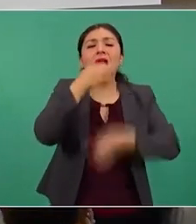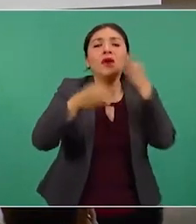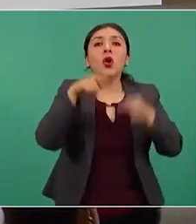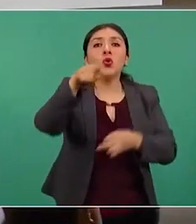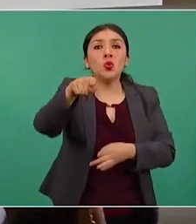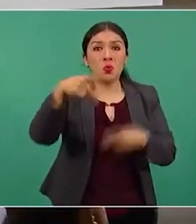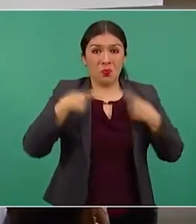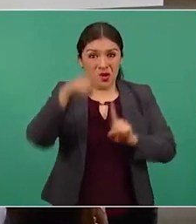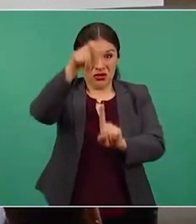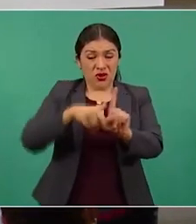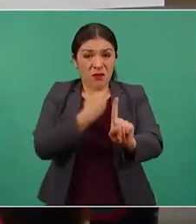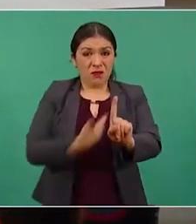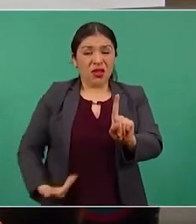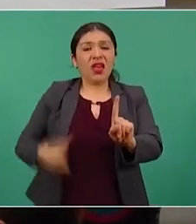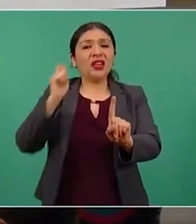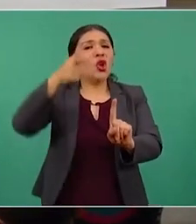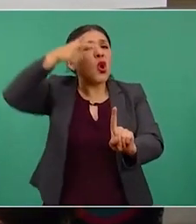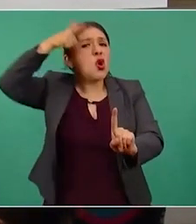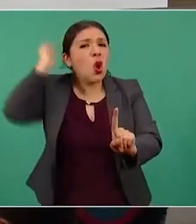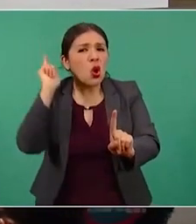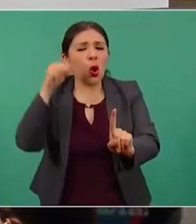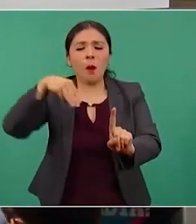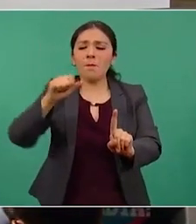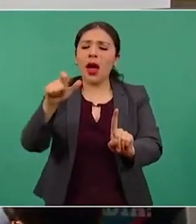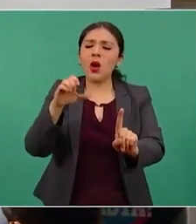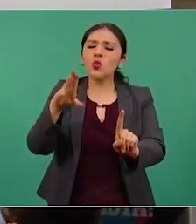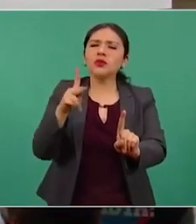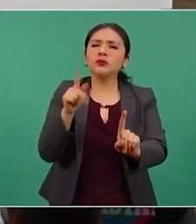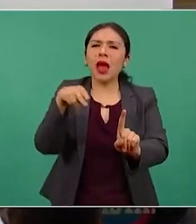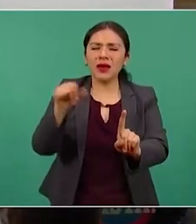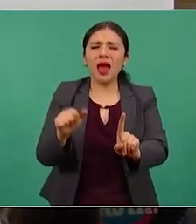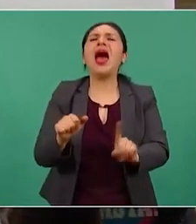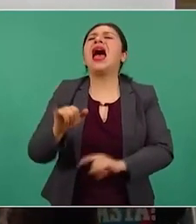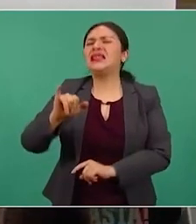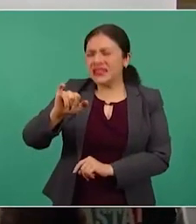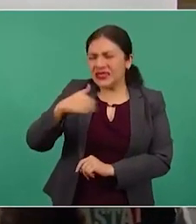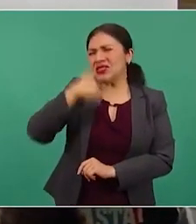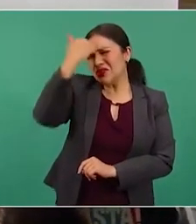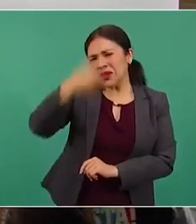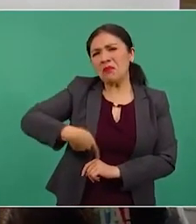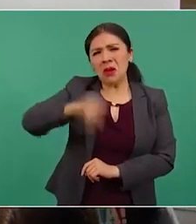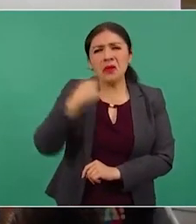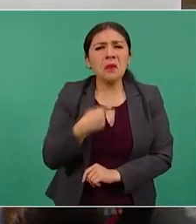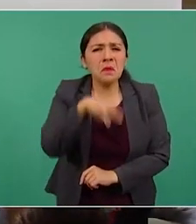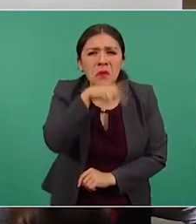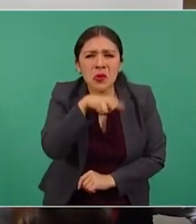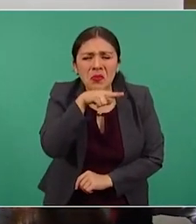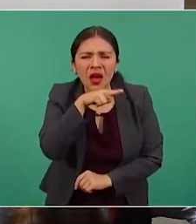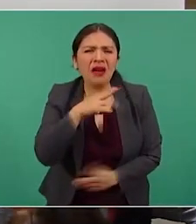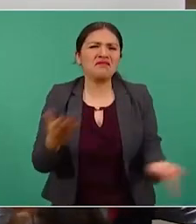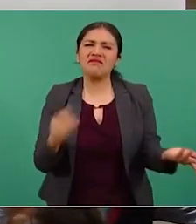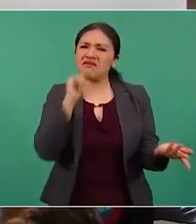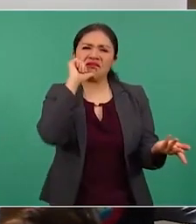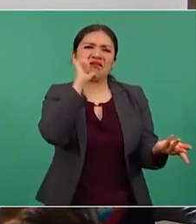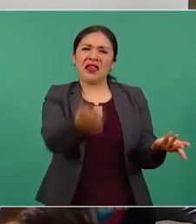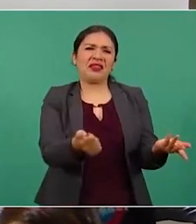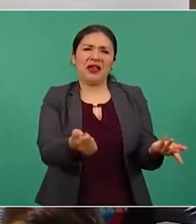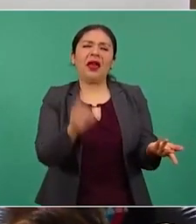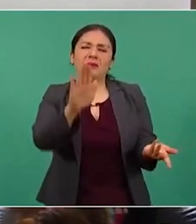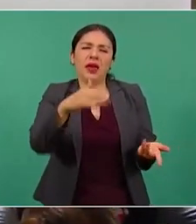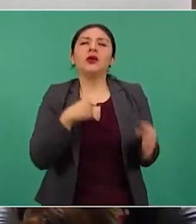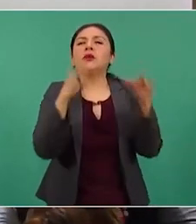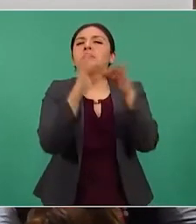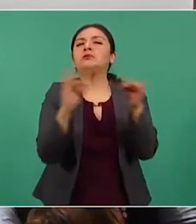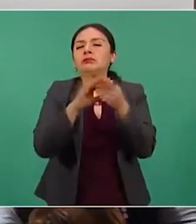le voy a poner